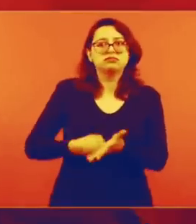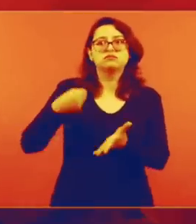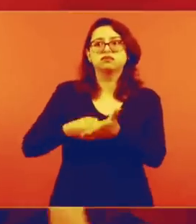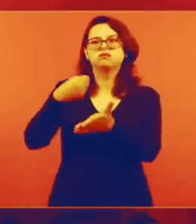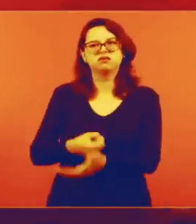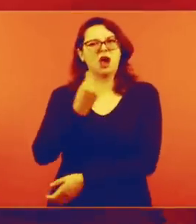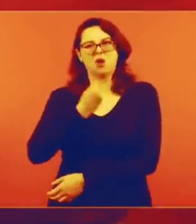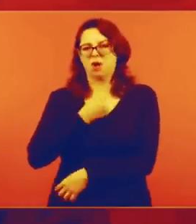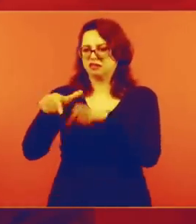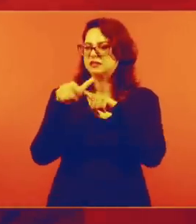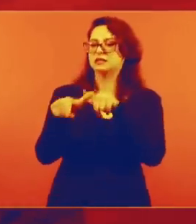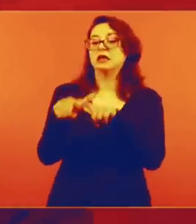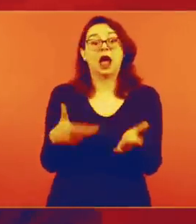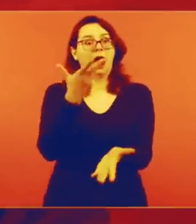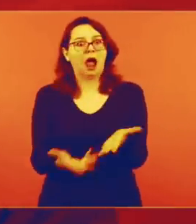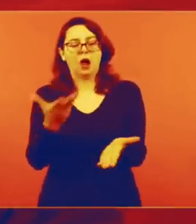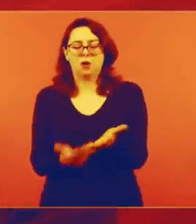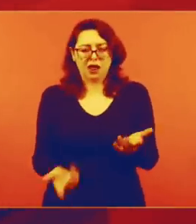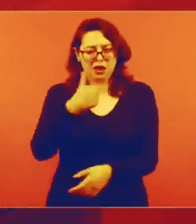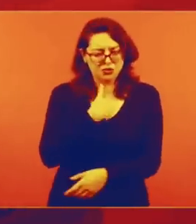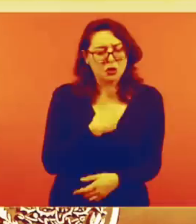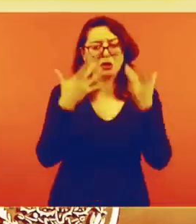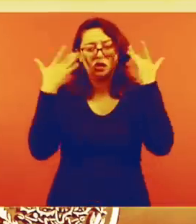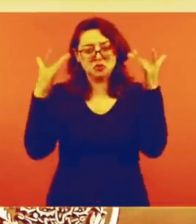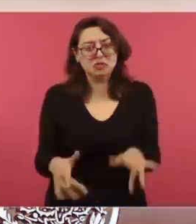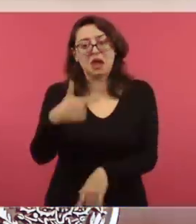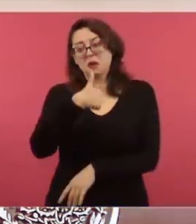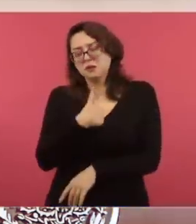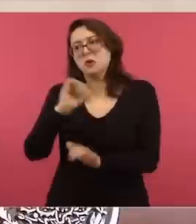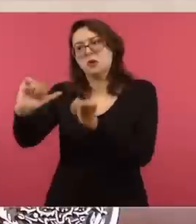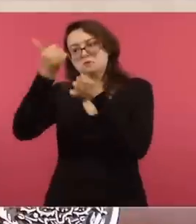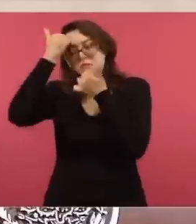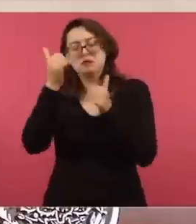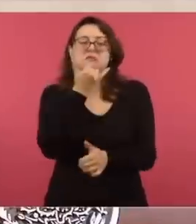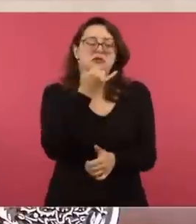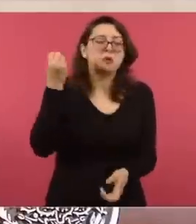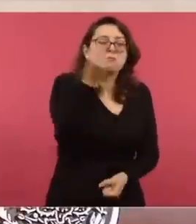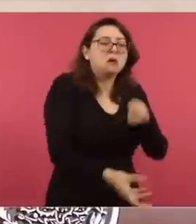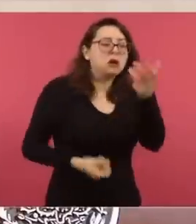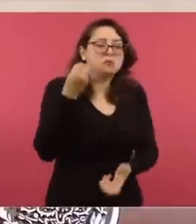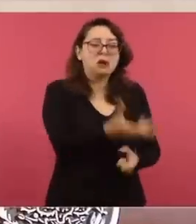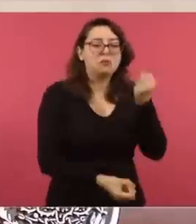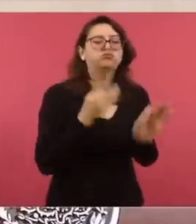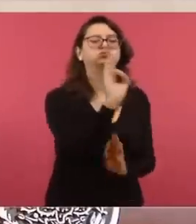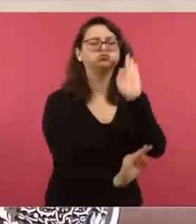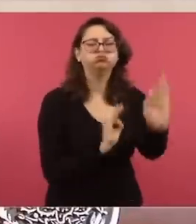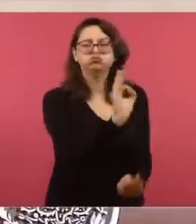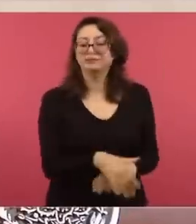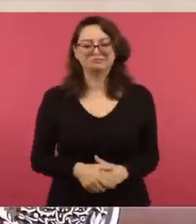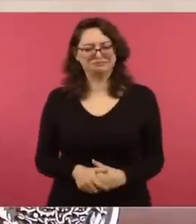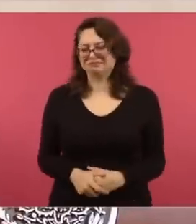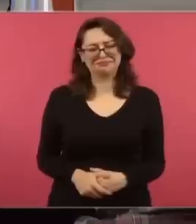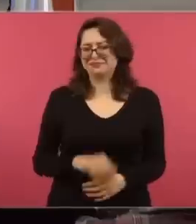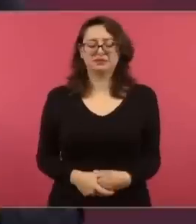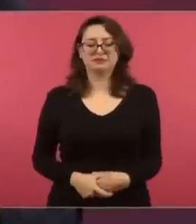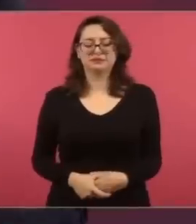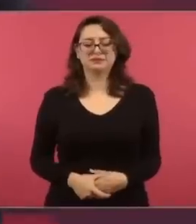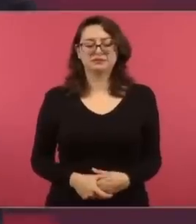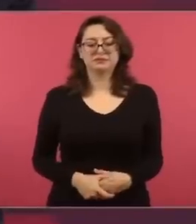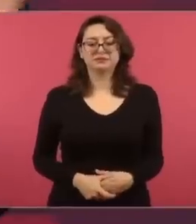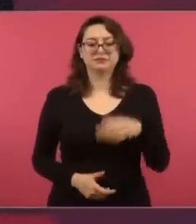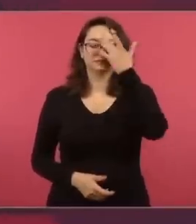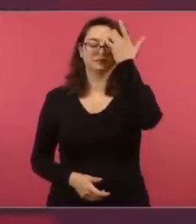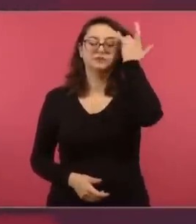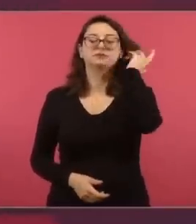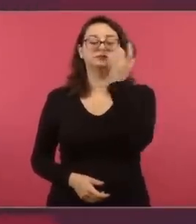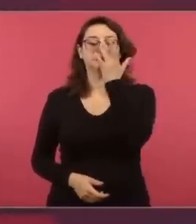ahora, ¿cómo? ¿Me van a someter? No, no. Acepto el desafío. Y